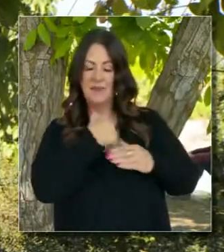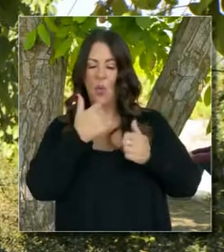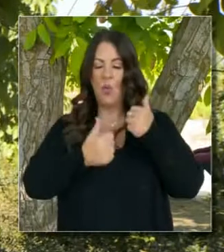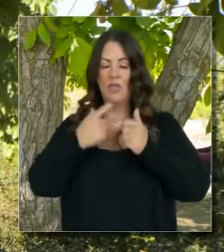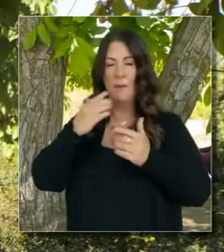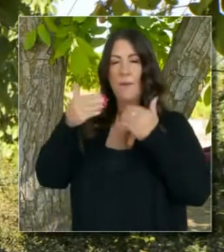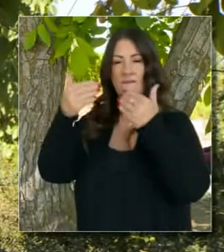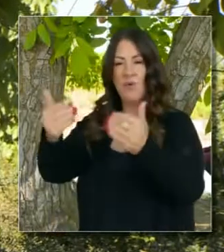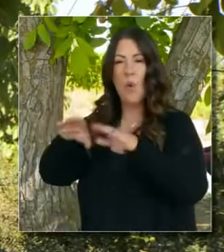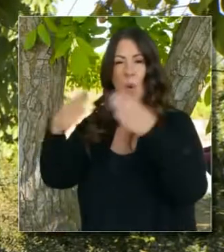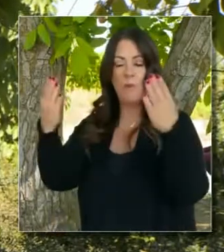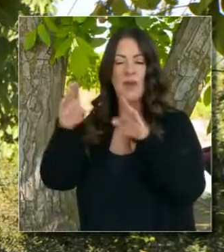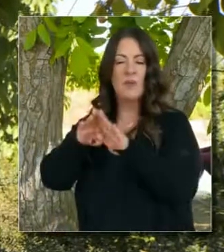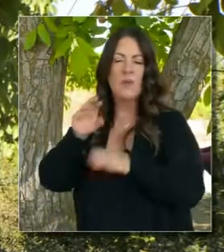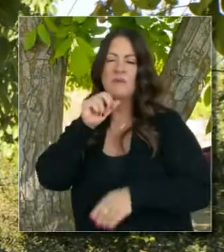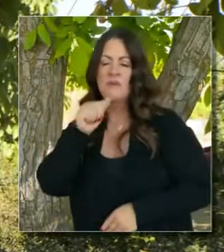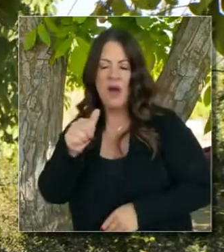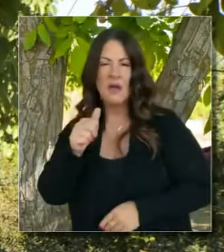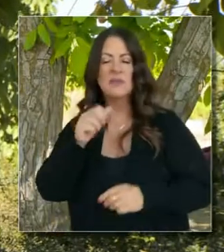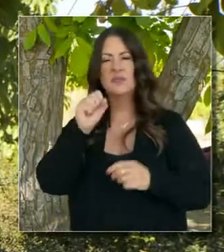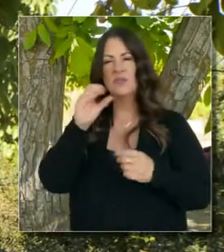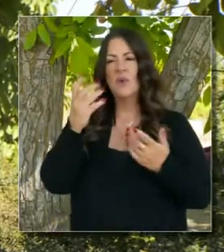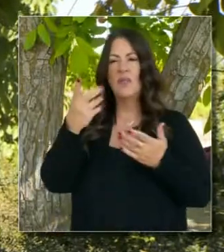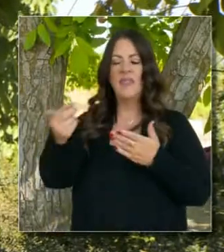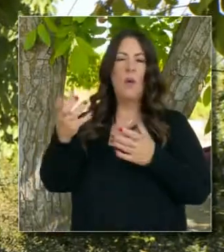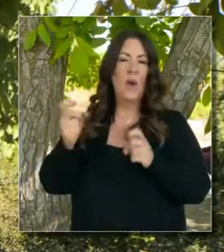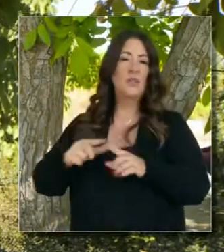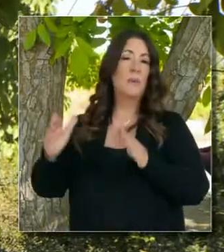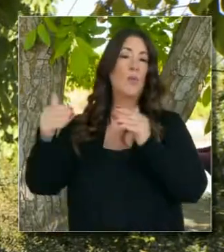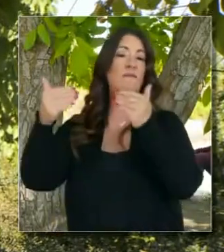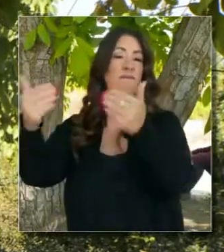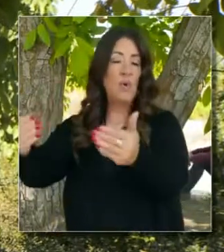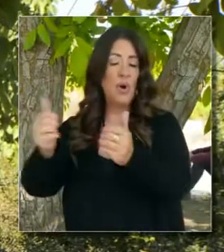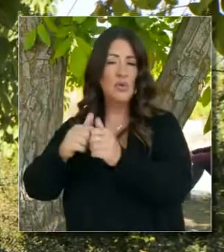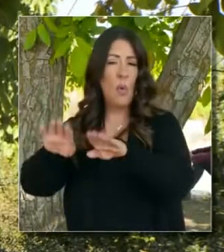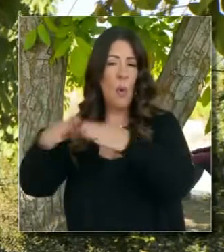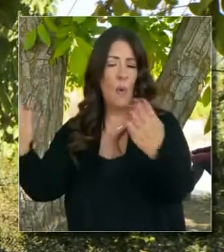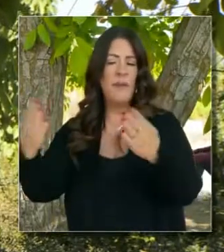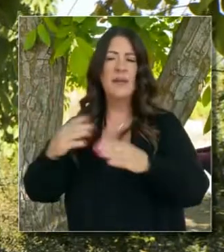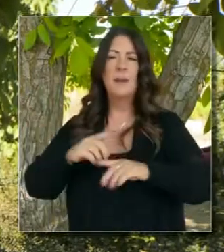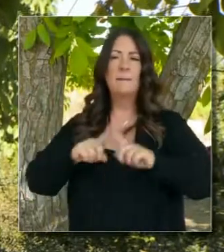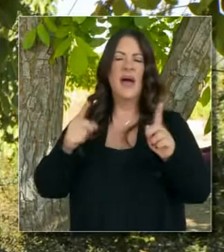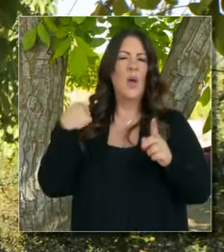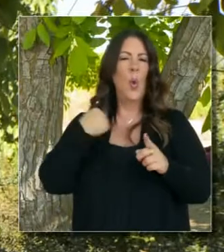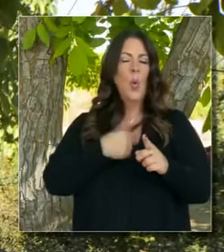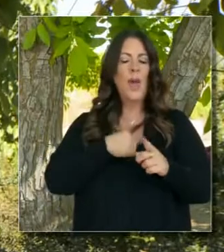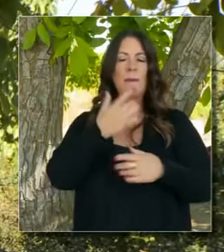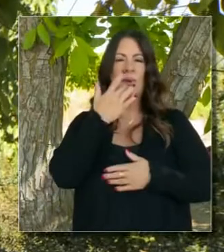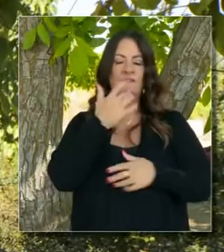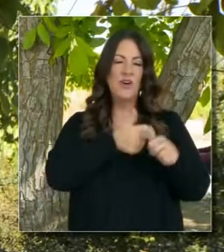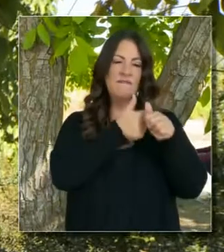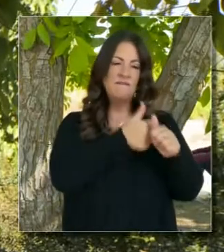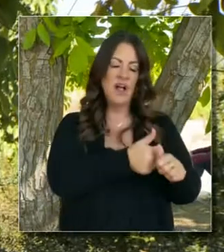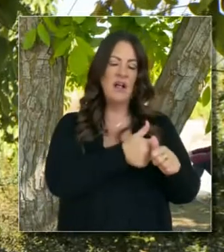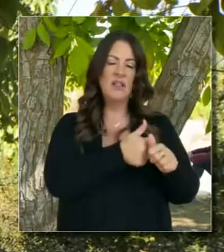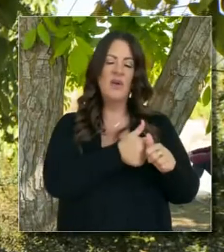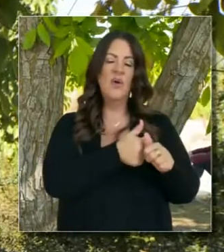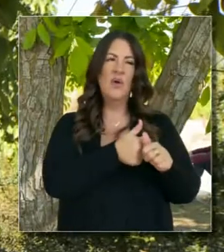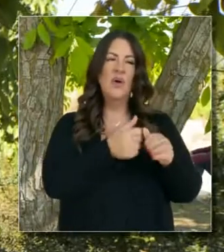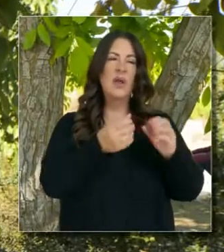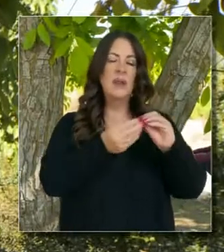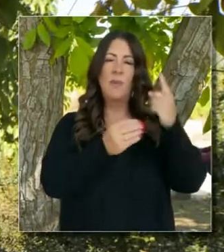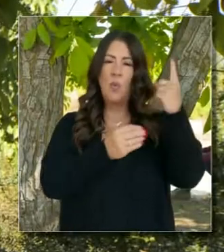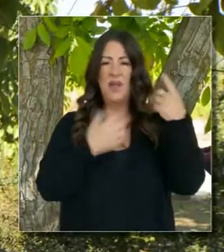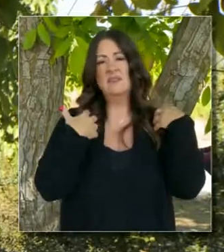muchos comerciantes que quieren avanzar y abrir sectorialmente. Pero nos